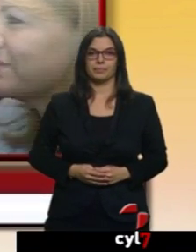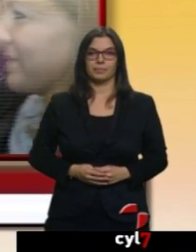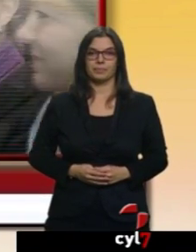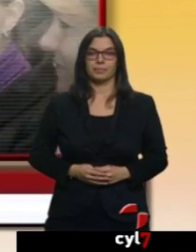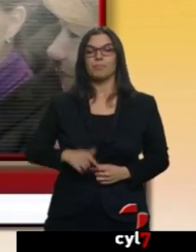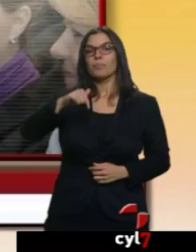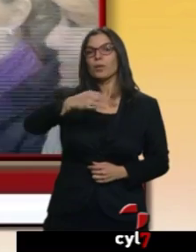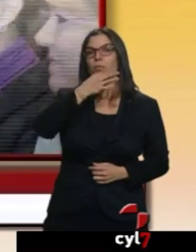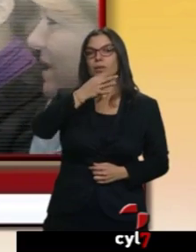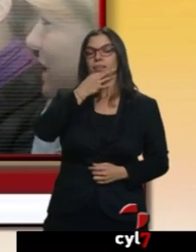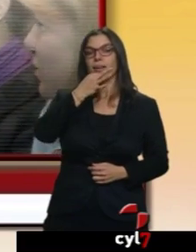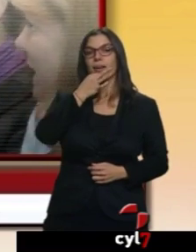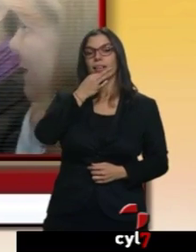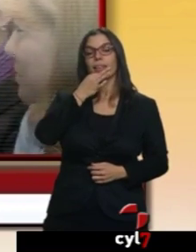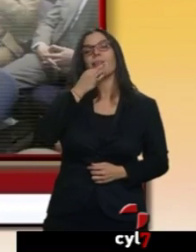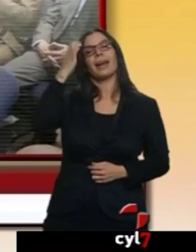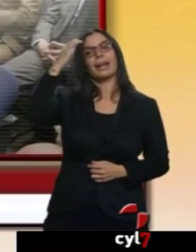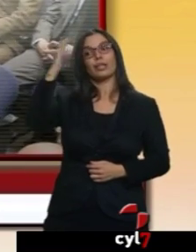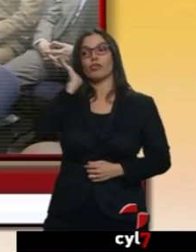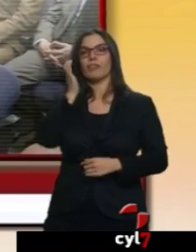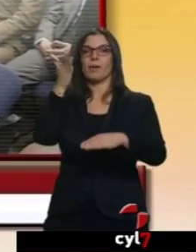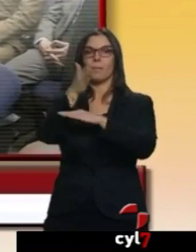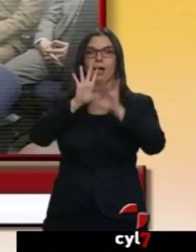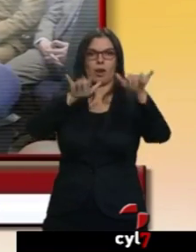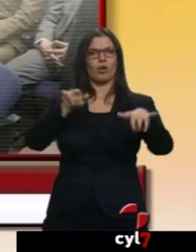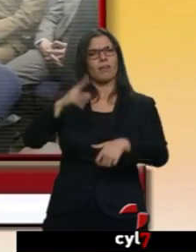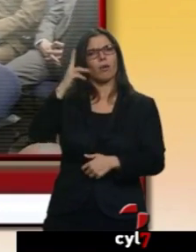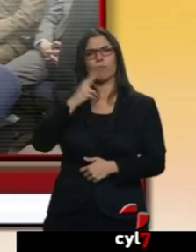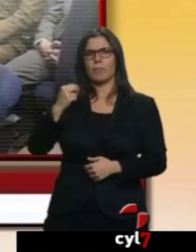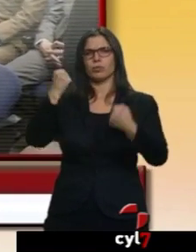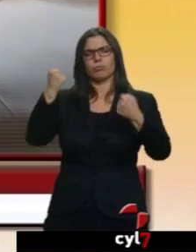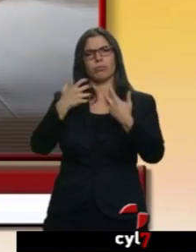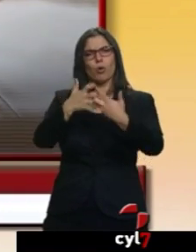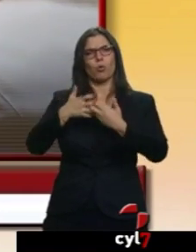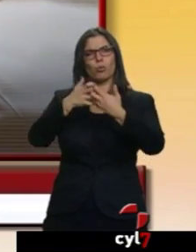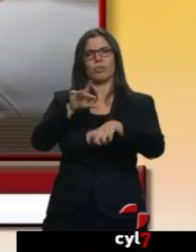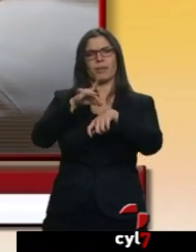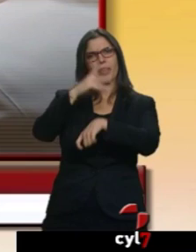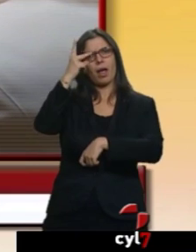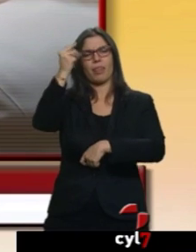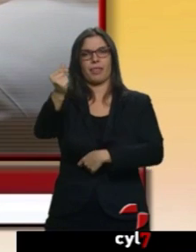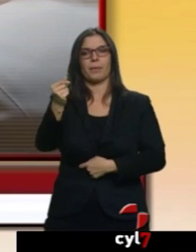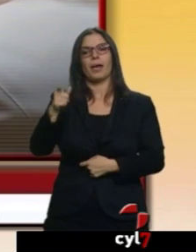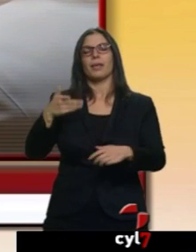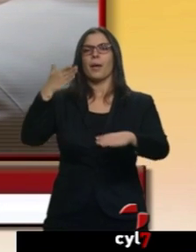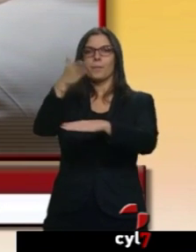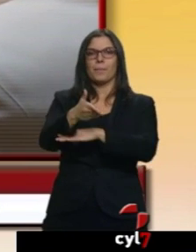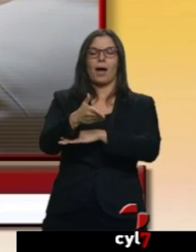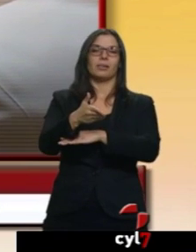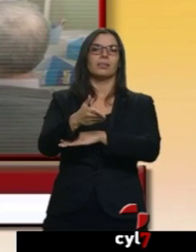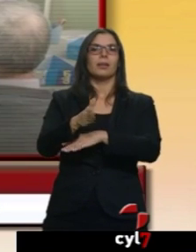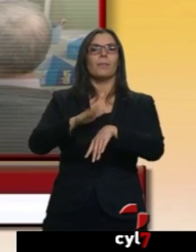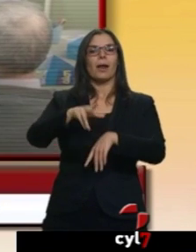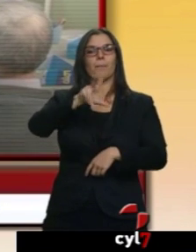Y esta tarde en León, la reina Sofía, muy comprometida en la lucha contra el Alzheimer, asiste a la entrega de los premios internacionales Manoamiga, que